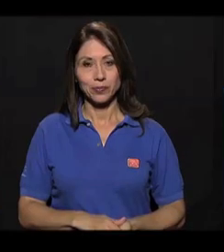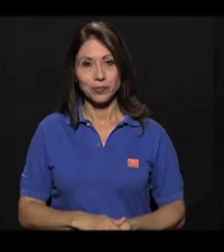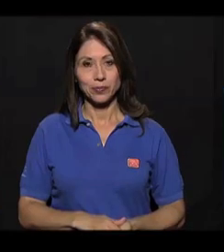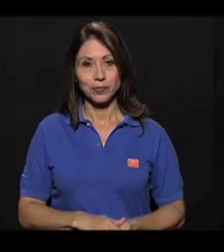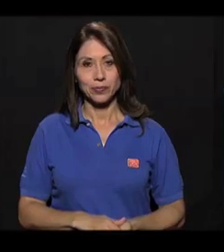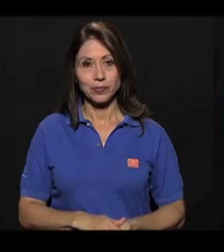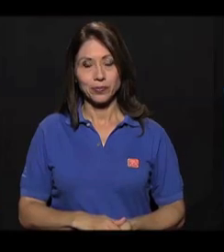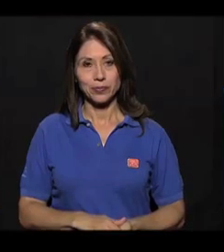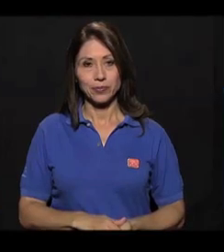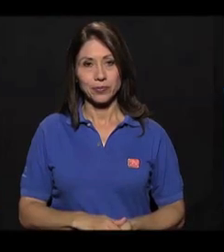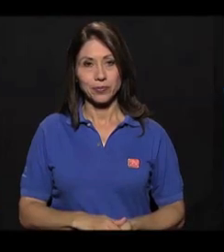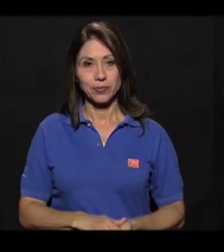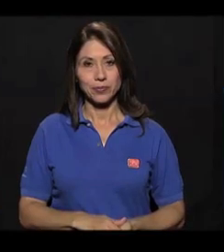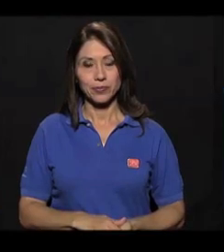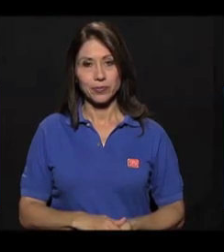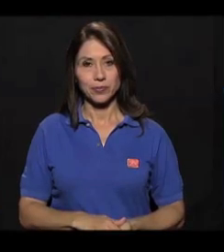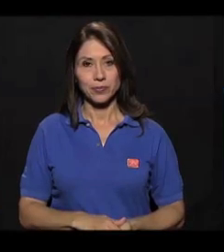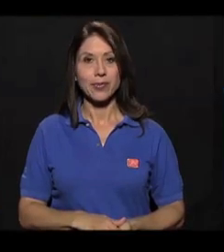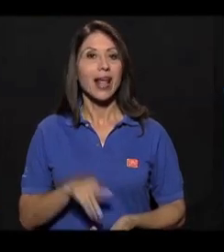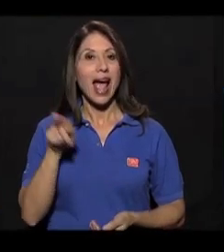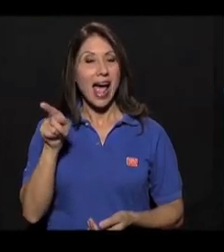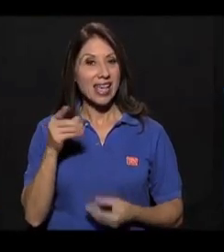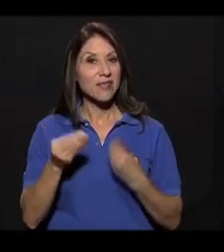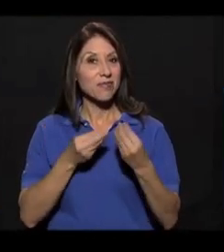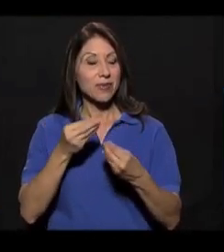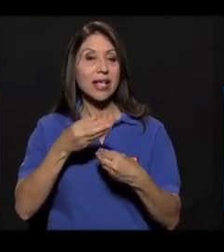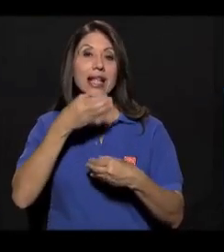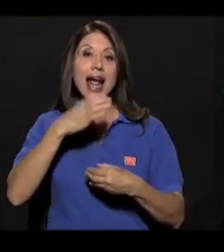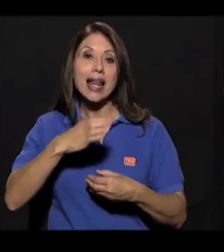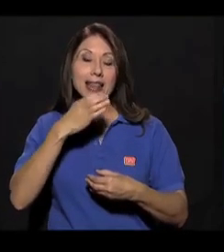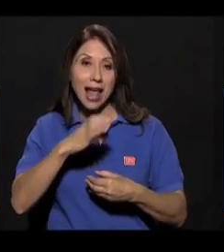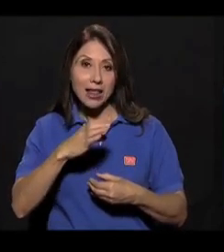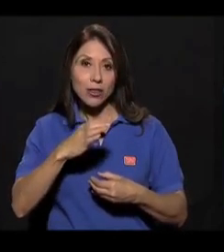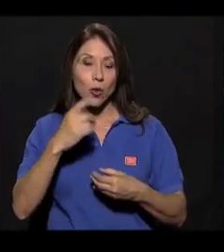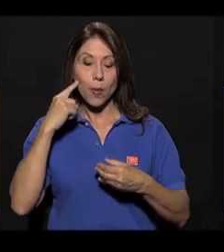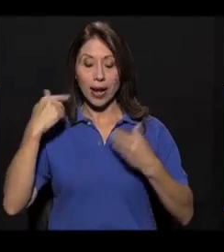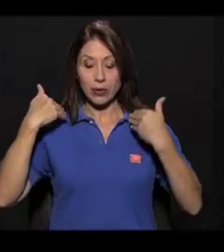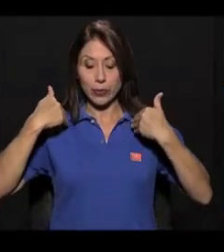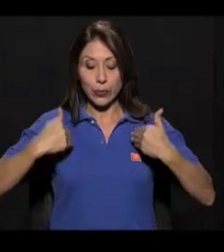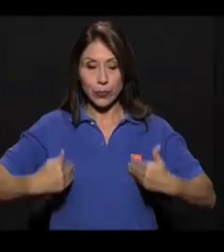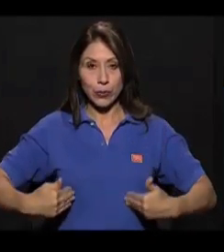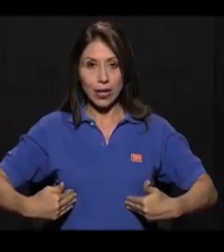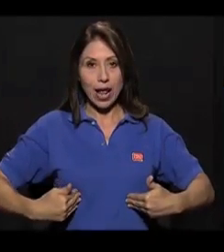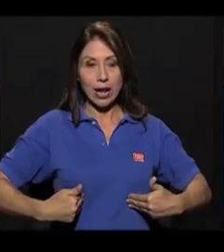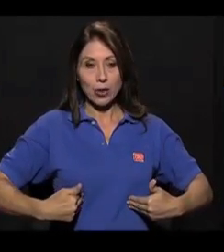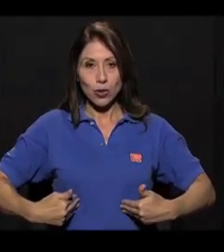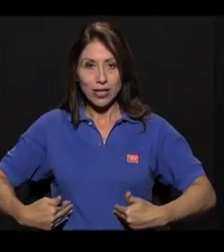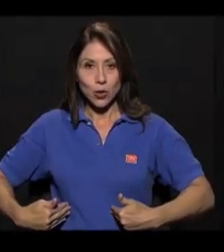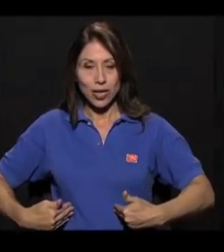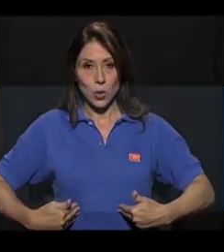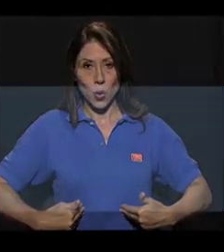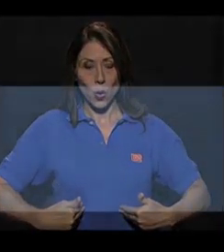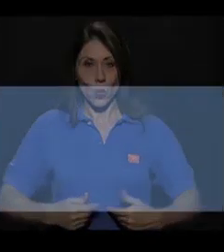Bajo. Abro brazos y ahí estoy calentando la rotación del tronco. ¿Ok?